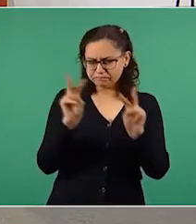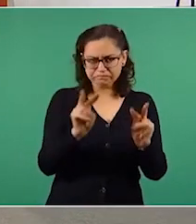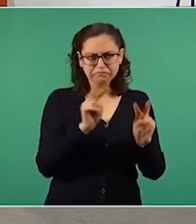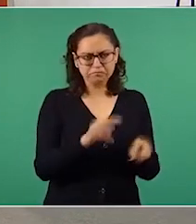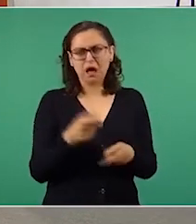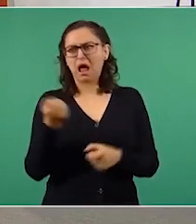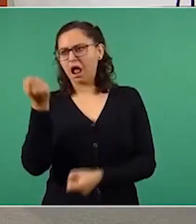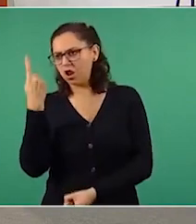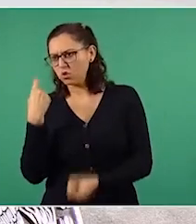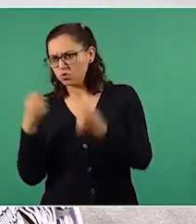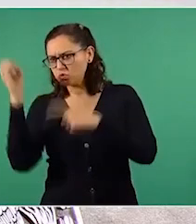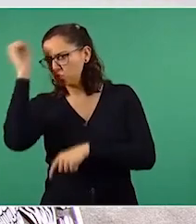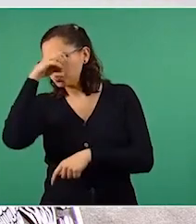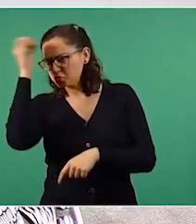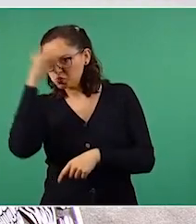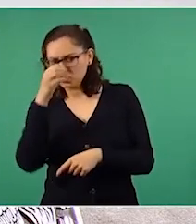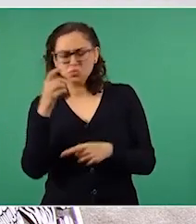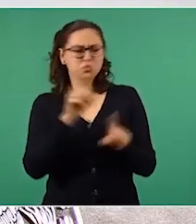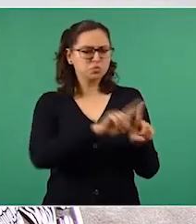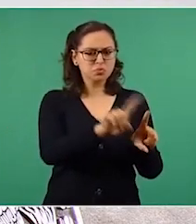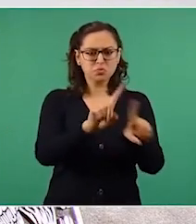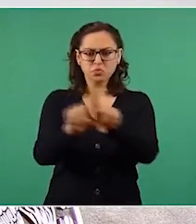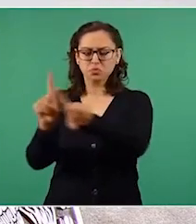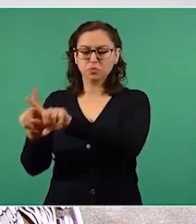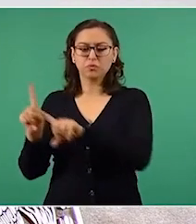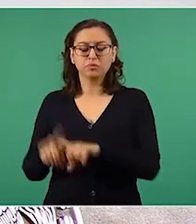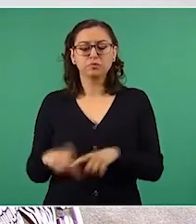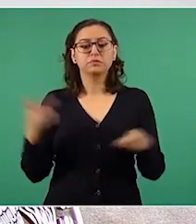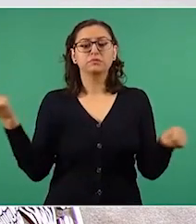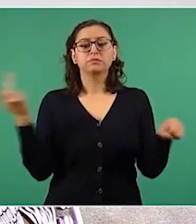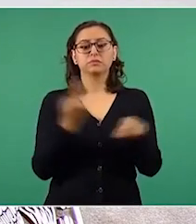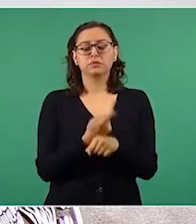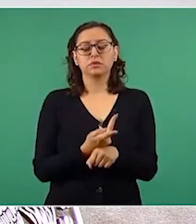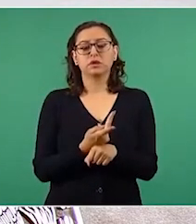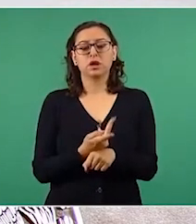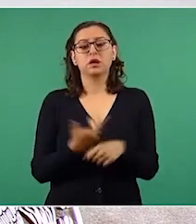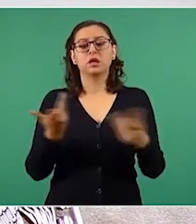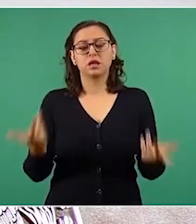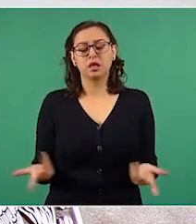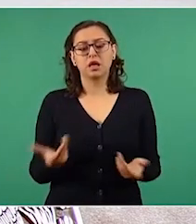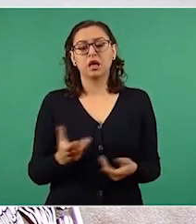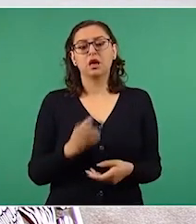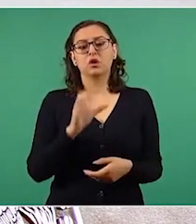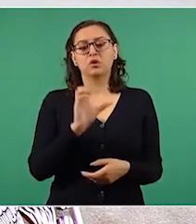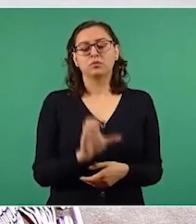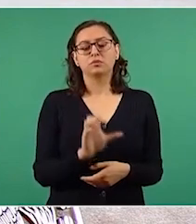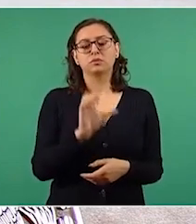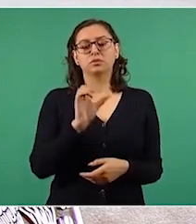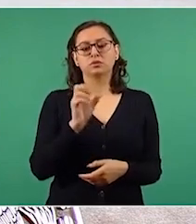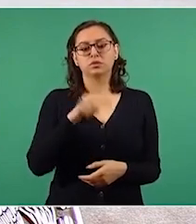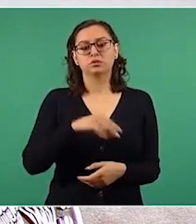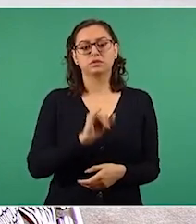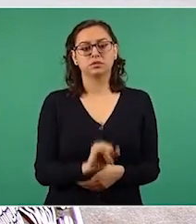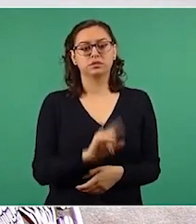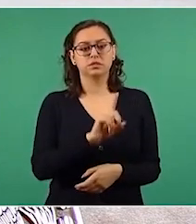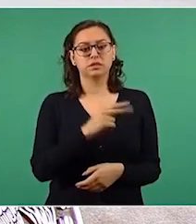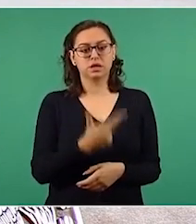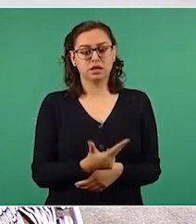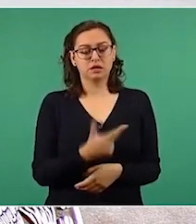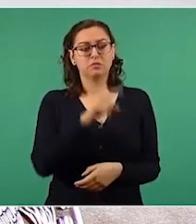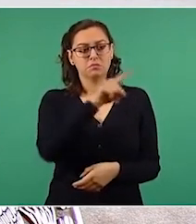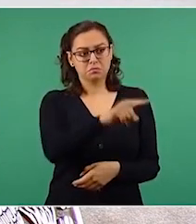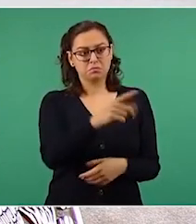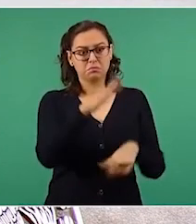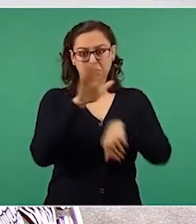ello que tomamos la recomendación del redactor de la Comisión Interamericana de Derechos Humanos de retomar un curso